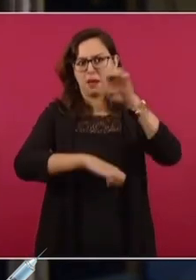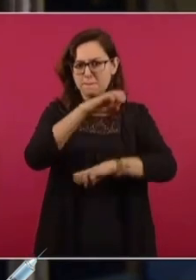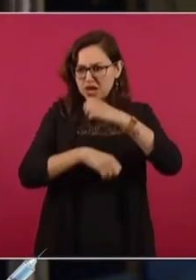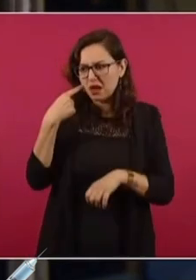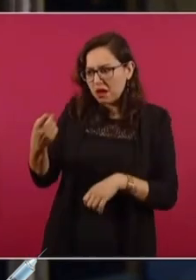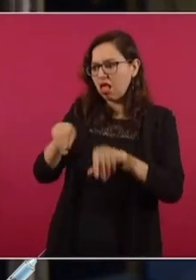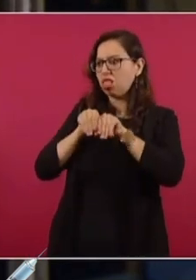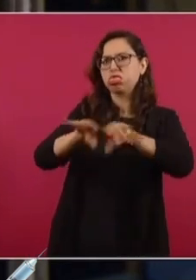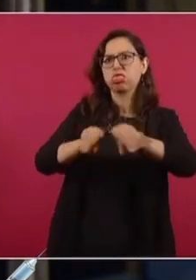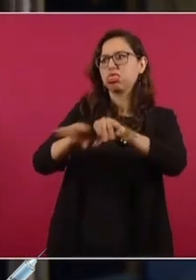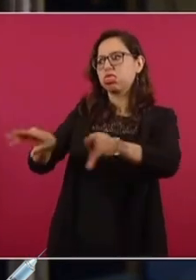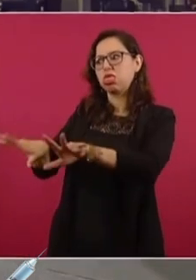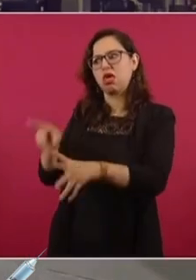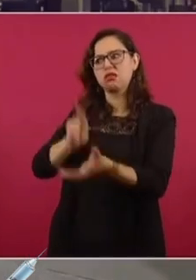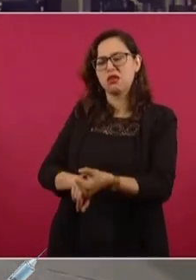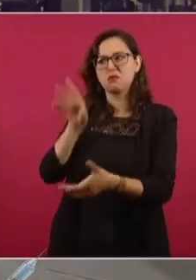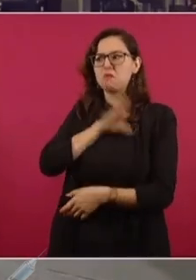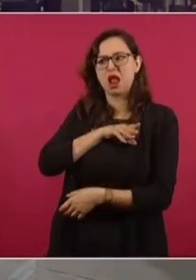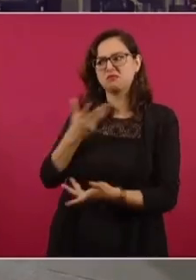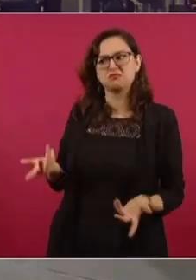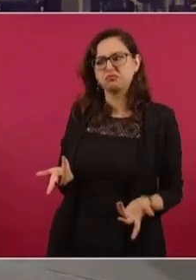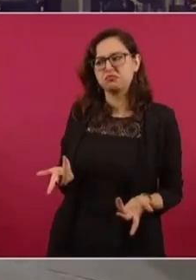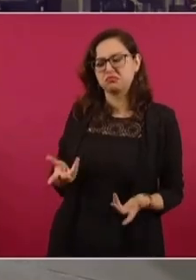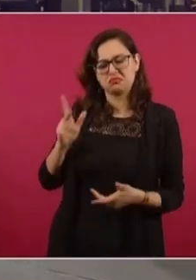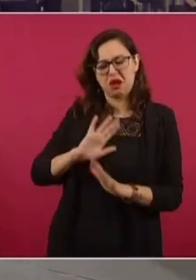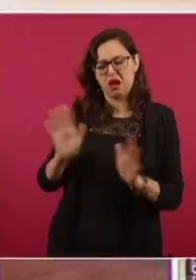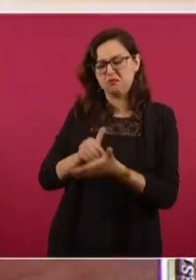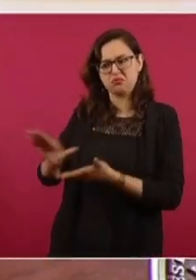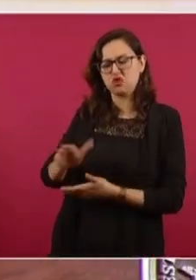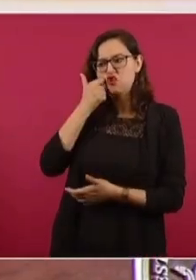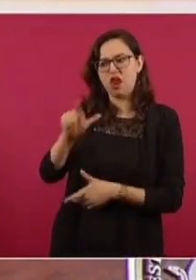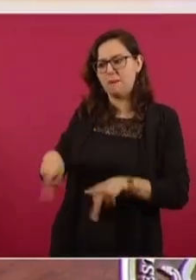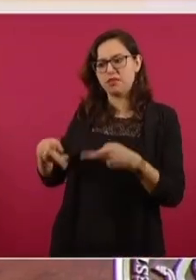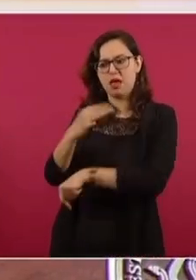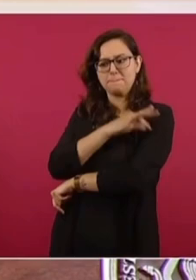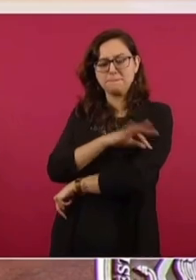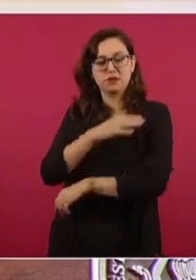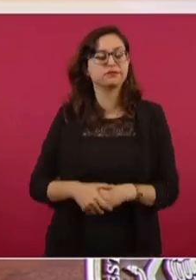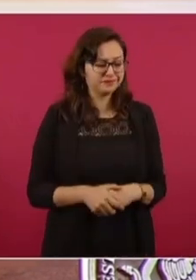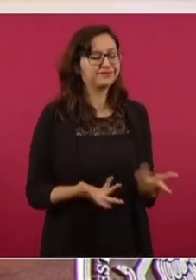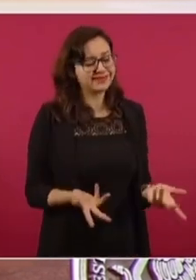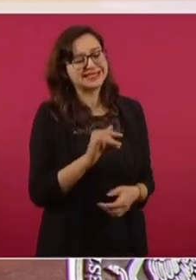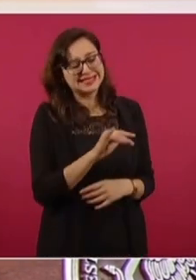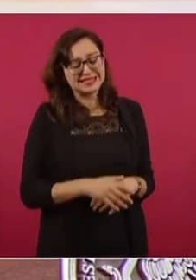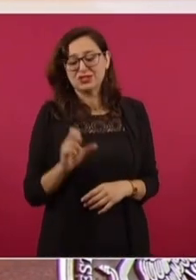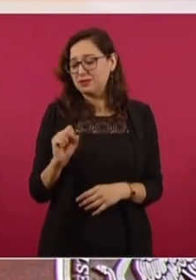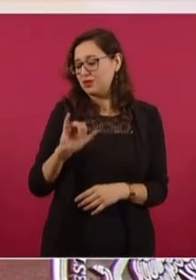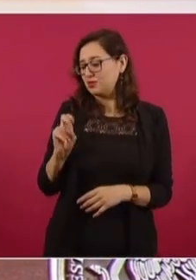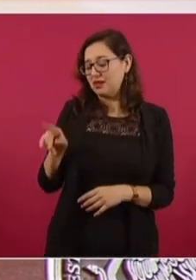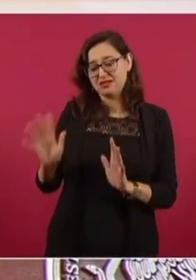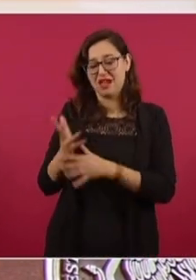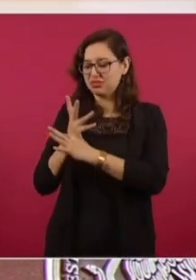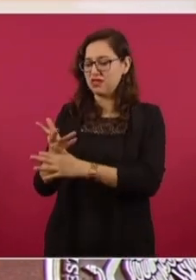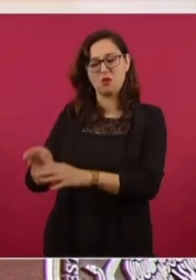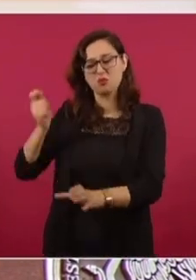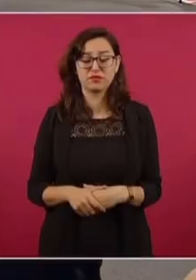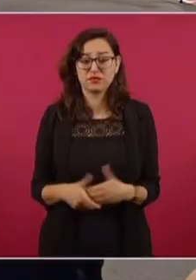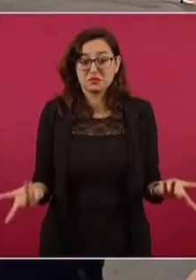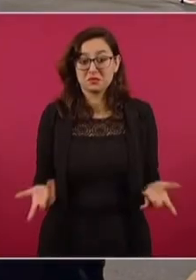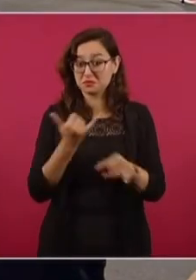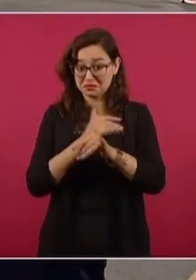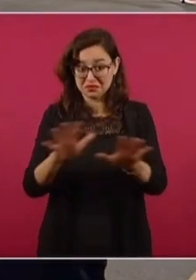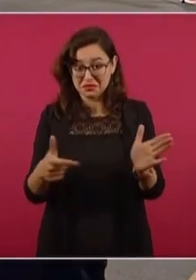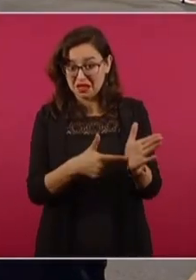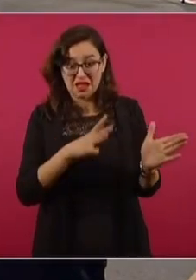adquirir vacunas con estas farmacéuticas porque está en las cláusulas. Aunque legalmente la Corte haya resuelto, nosotros no tenemos problema en dar a conocer la información.